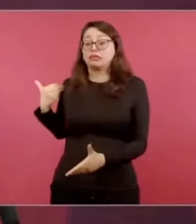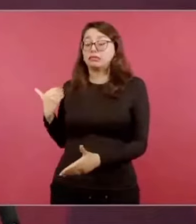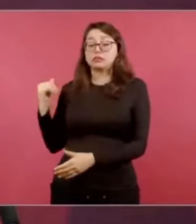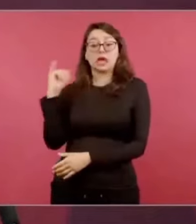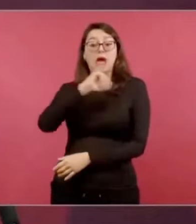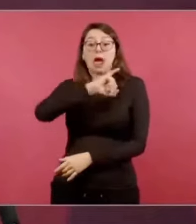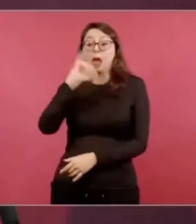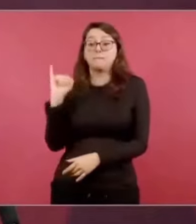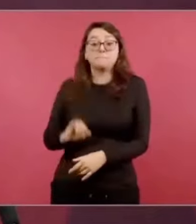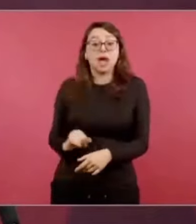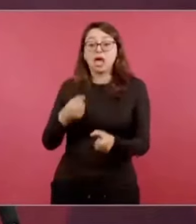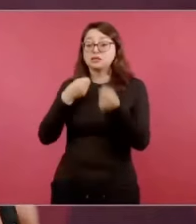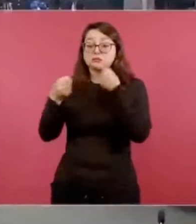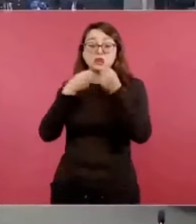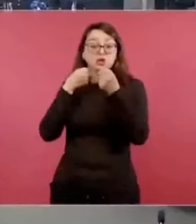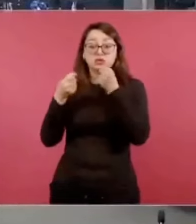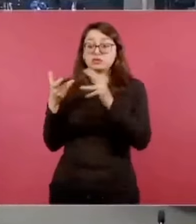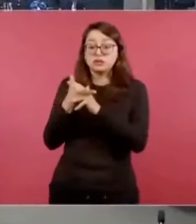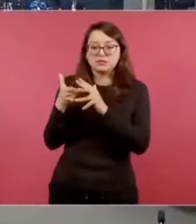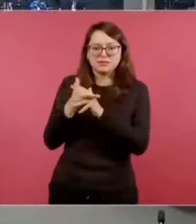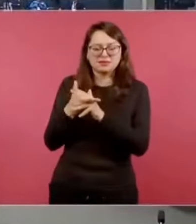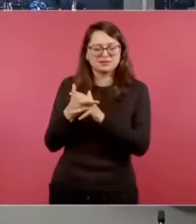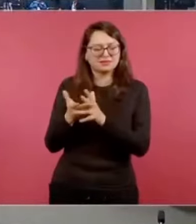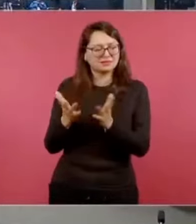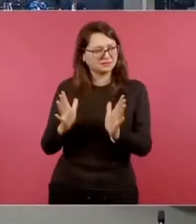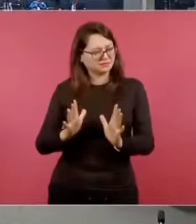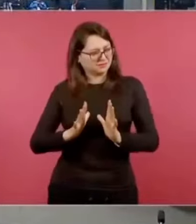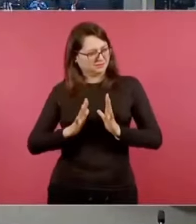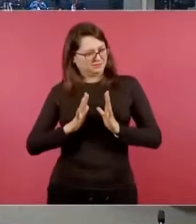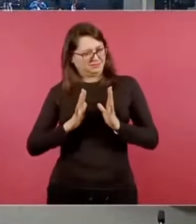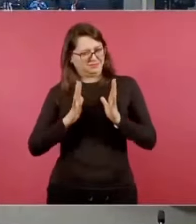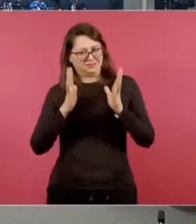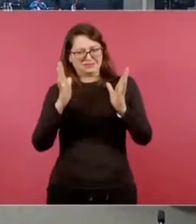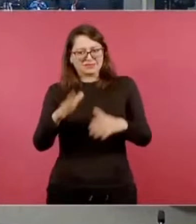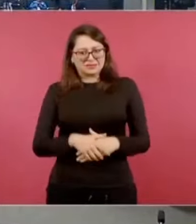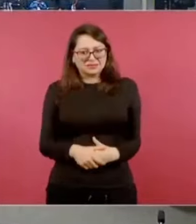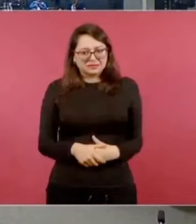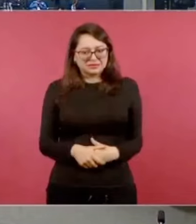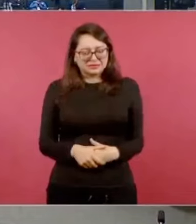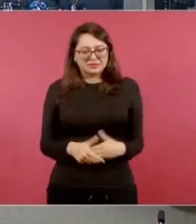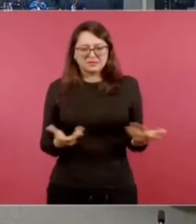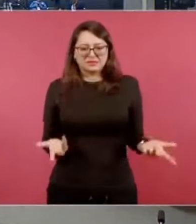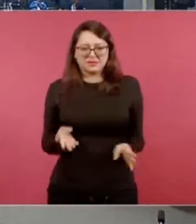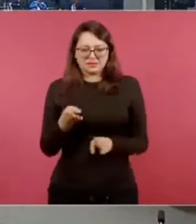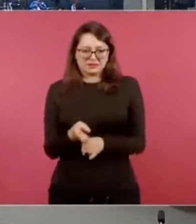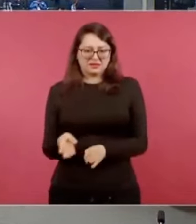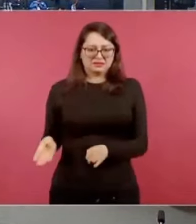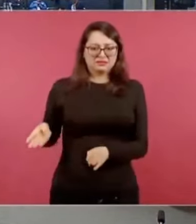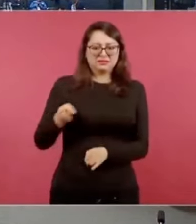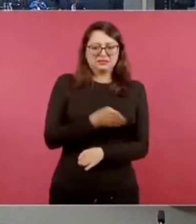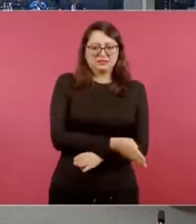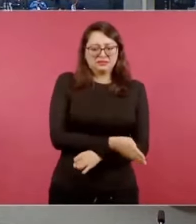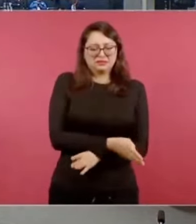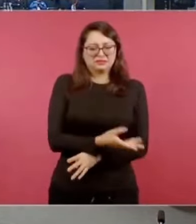Se les olvida cuántos periodistas fueron asesinados durante el gobierno